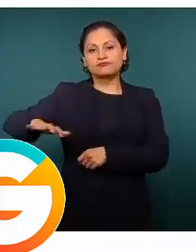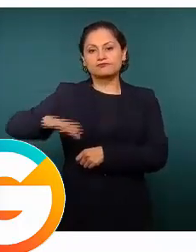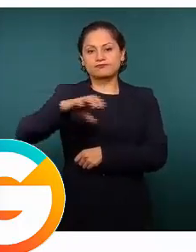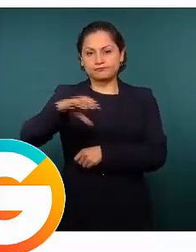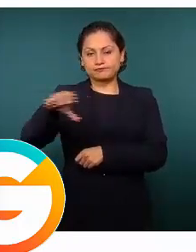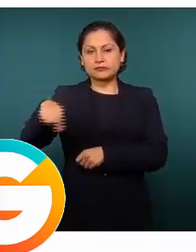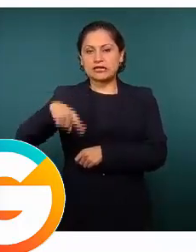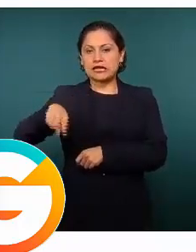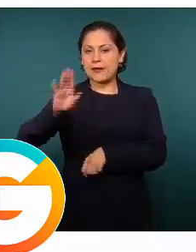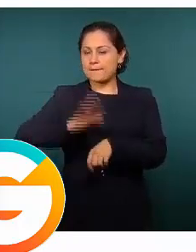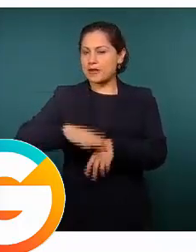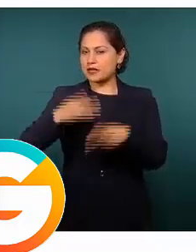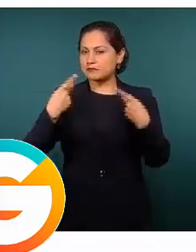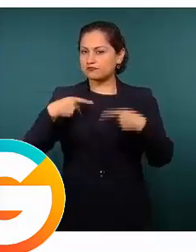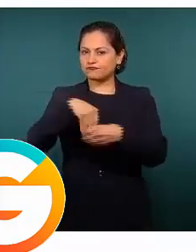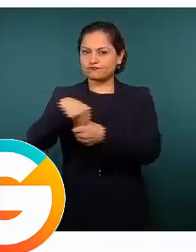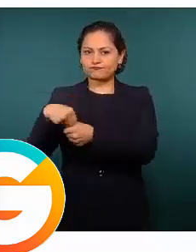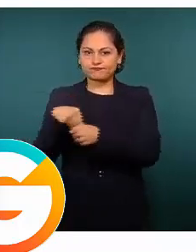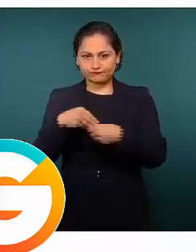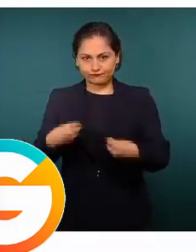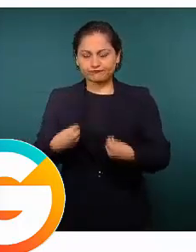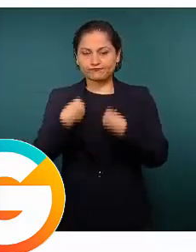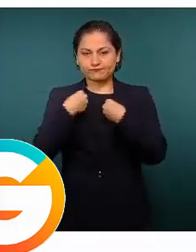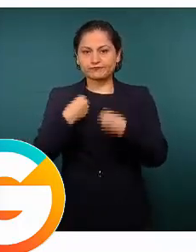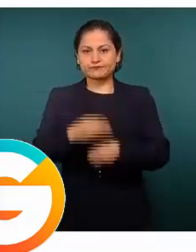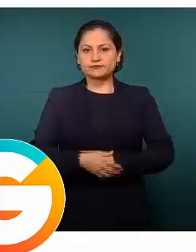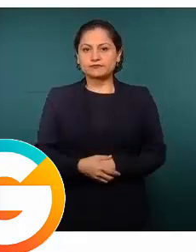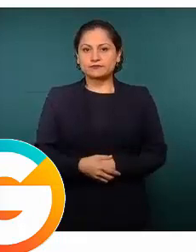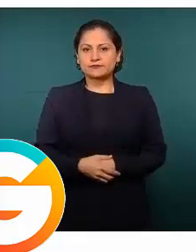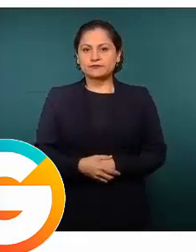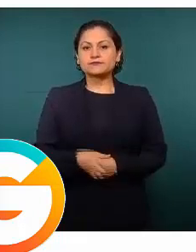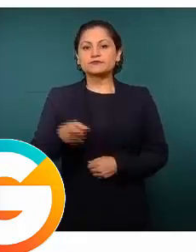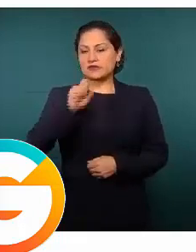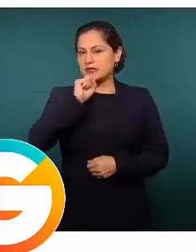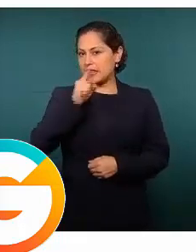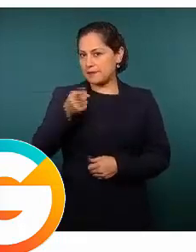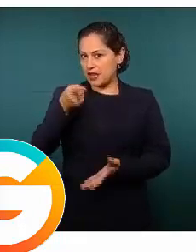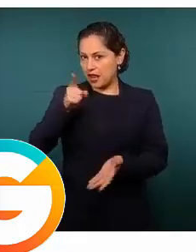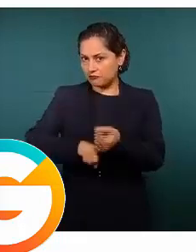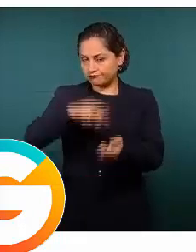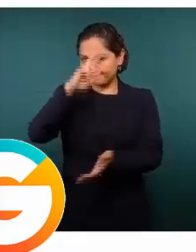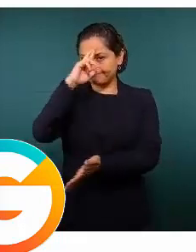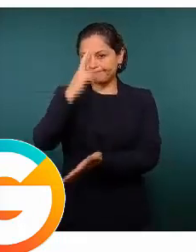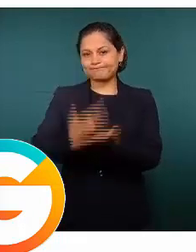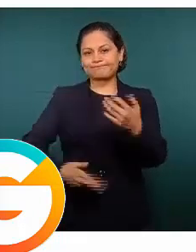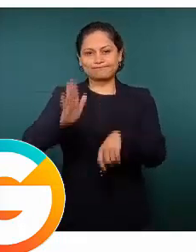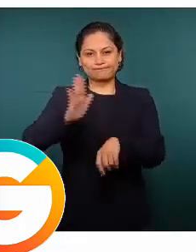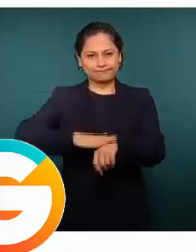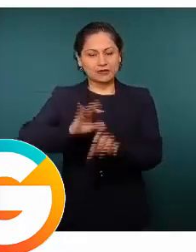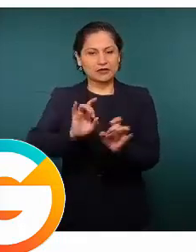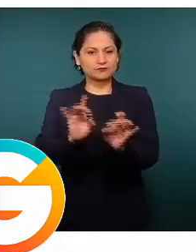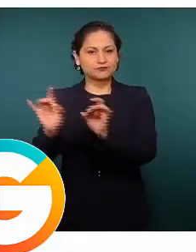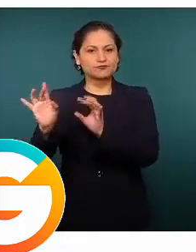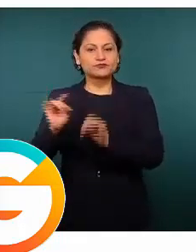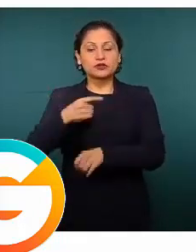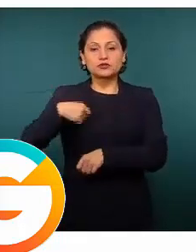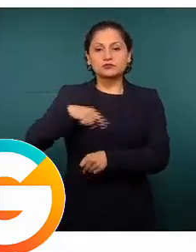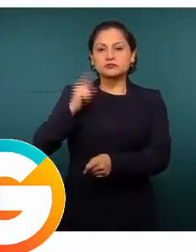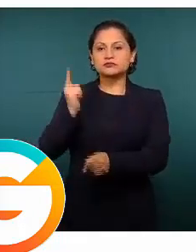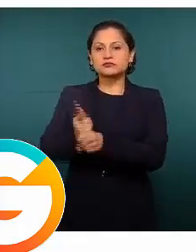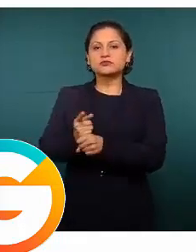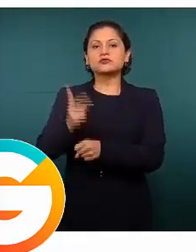y coinciden con la presencia delincuencial. Se han detectado 2